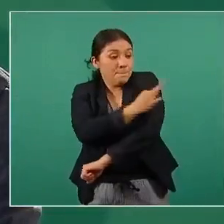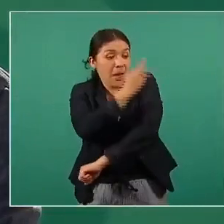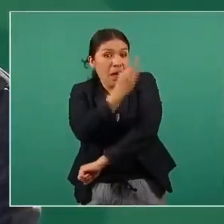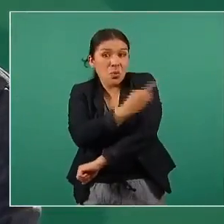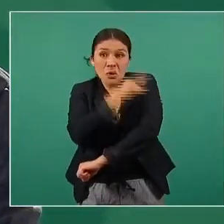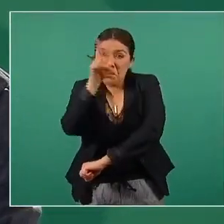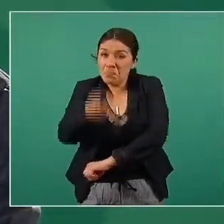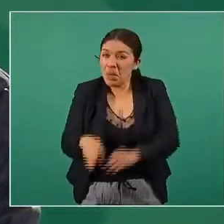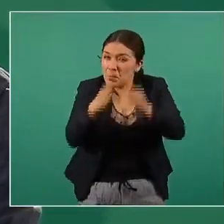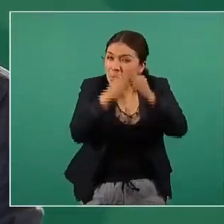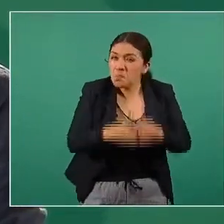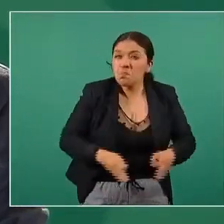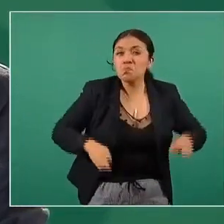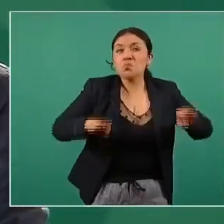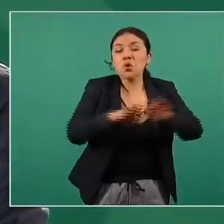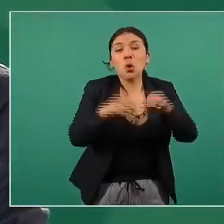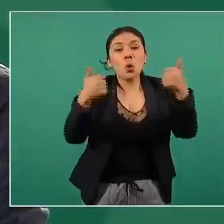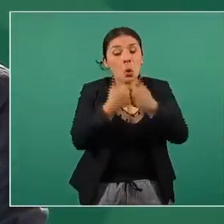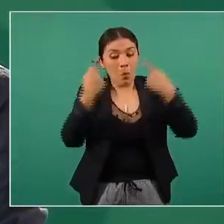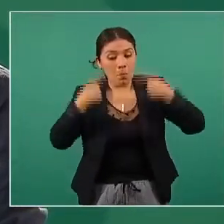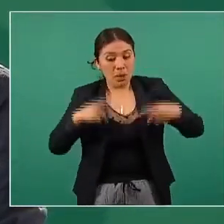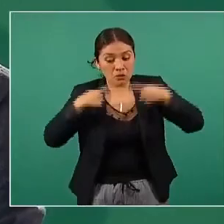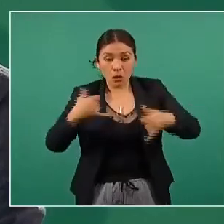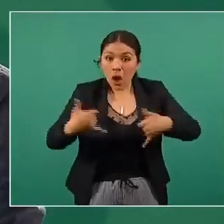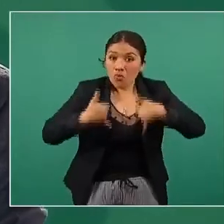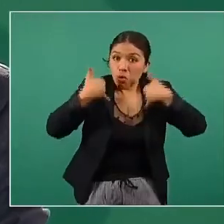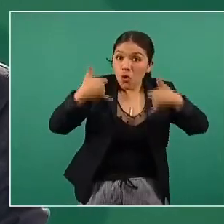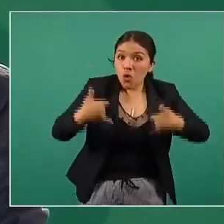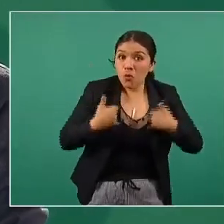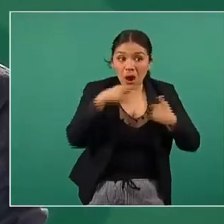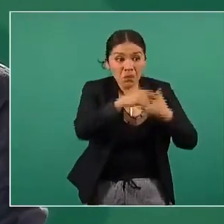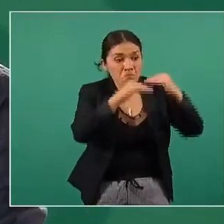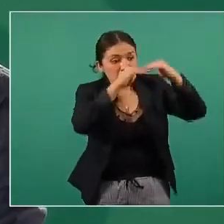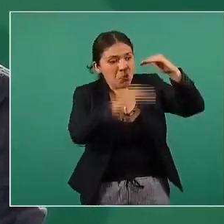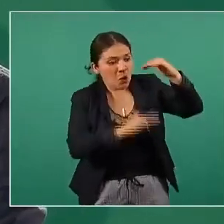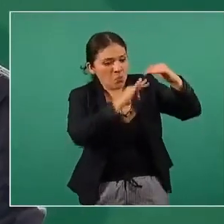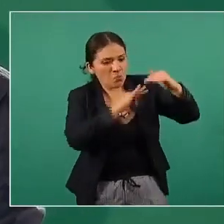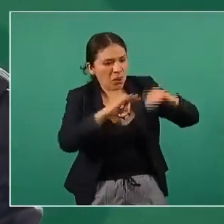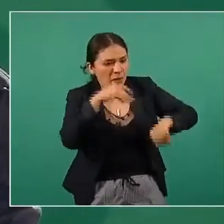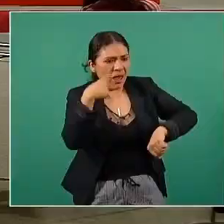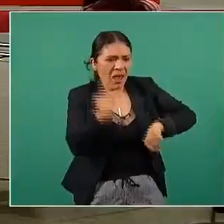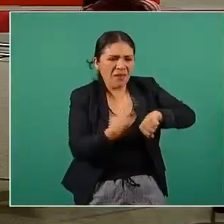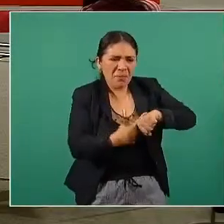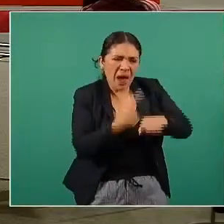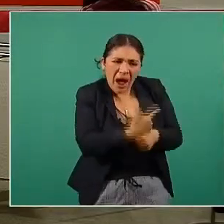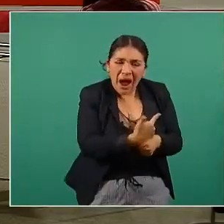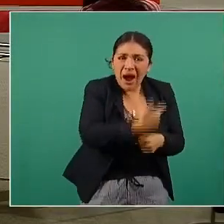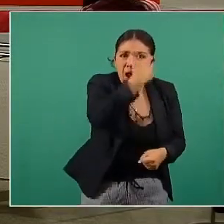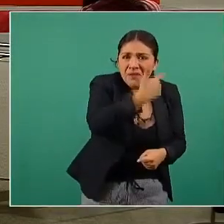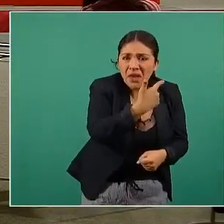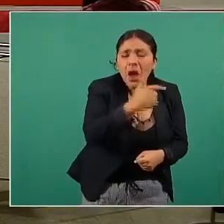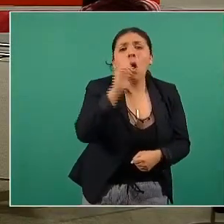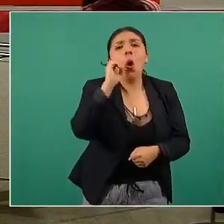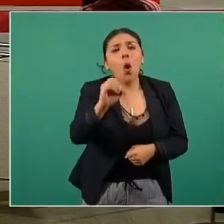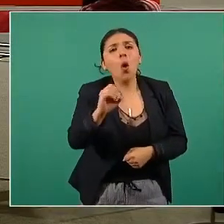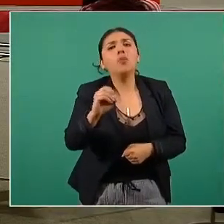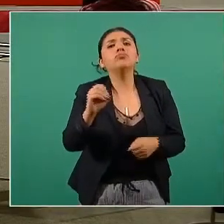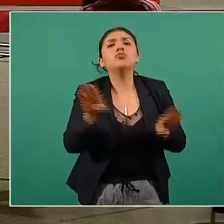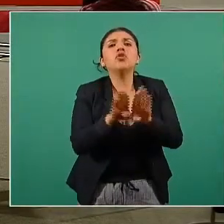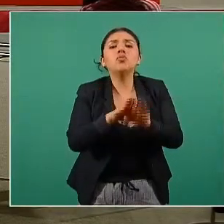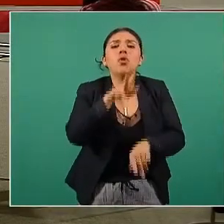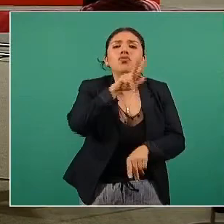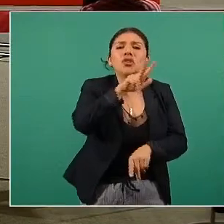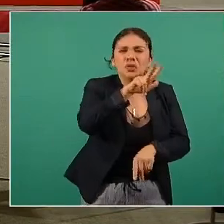tan importante en personas jóvenes con bajo riesgo de complicaciones como son en particular de